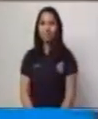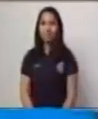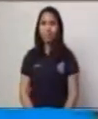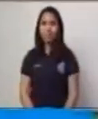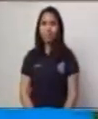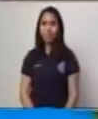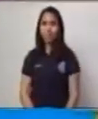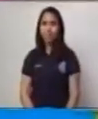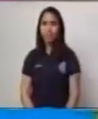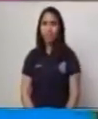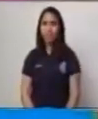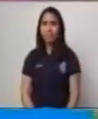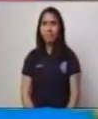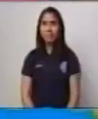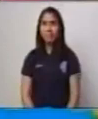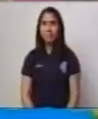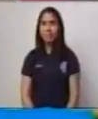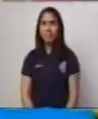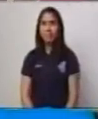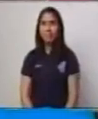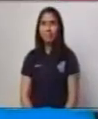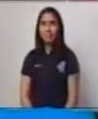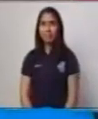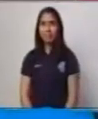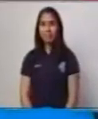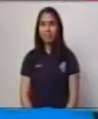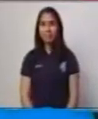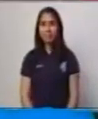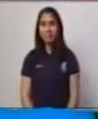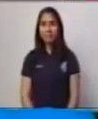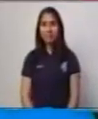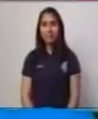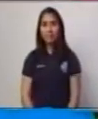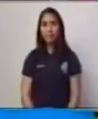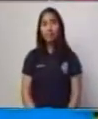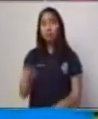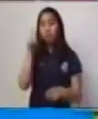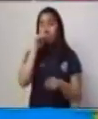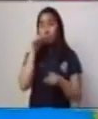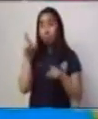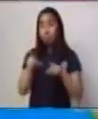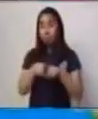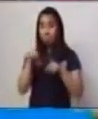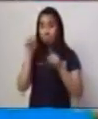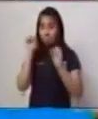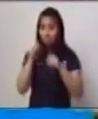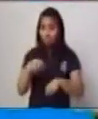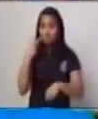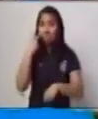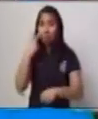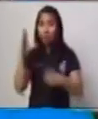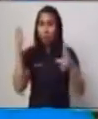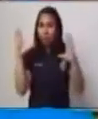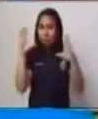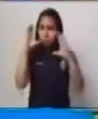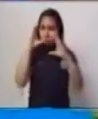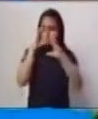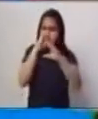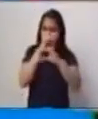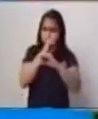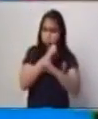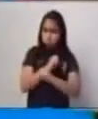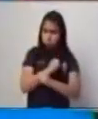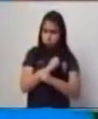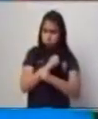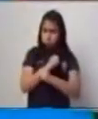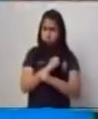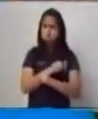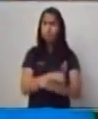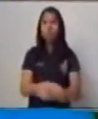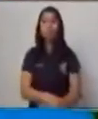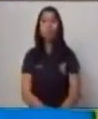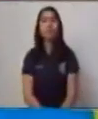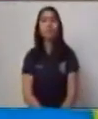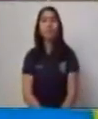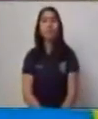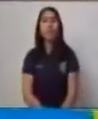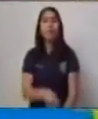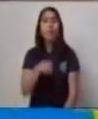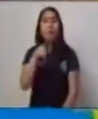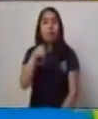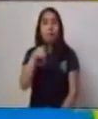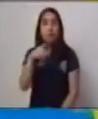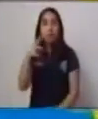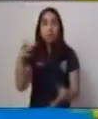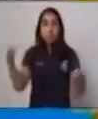cuadro y un poquito de sombra al fondo, ¿verdad? Esto es lo que permite que nosotros